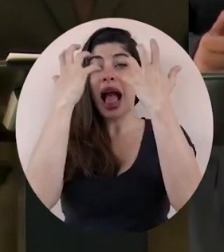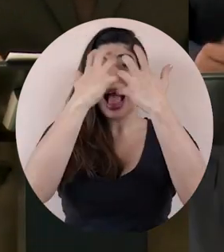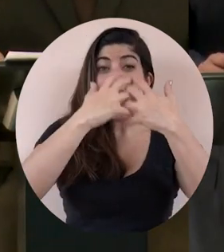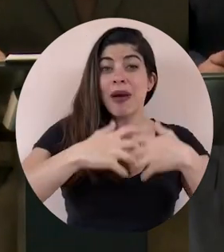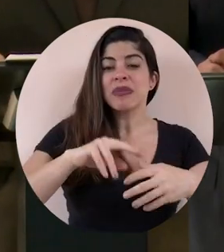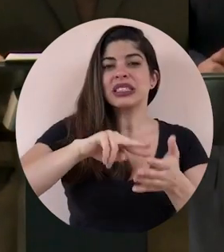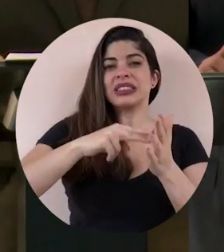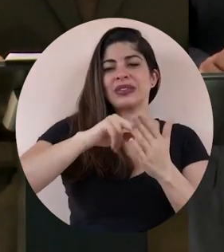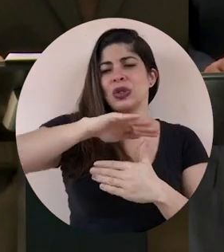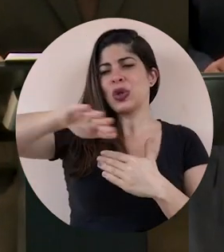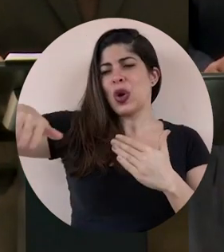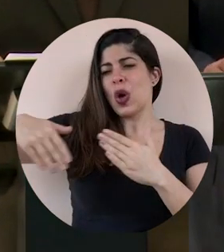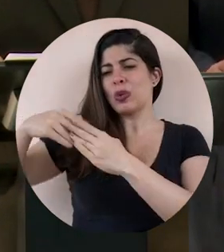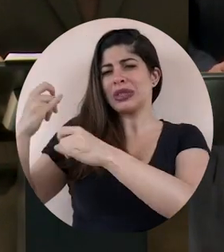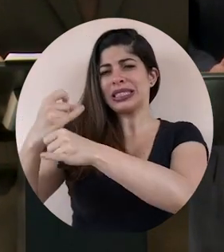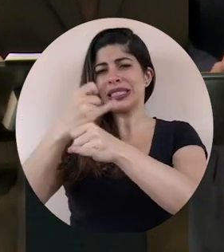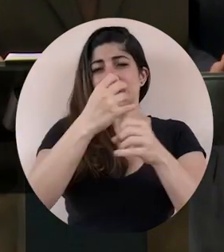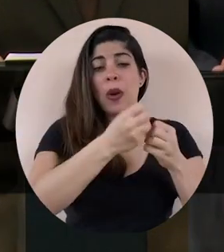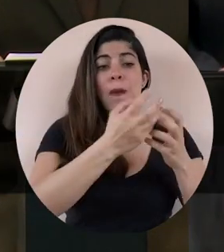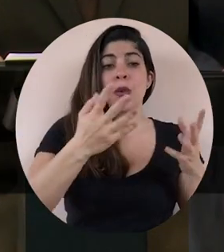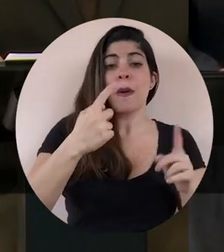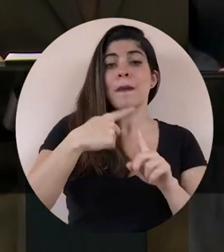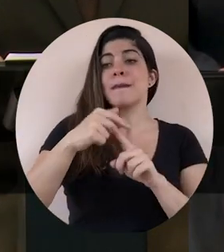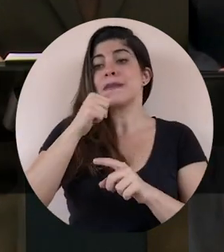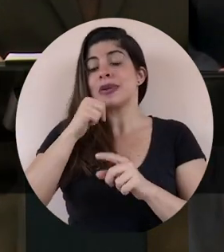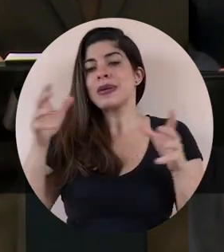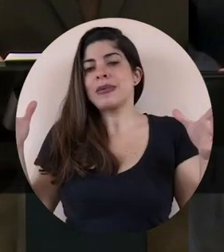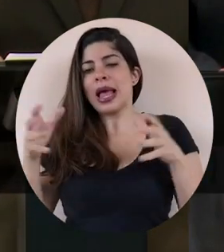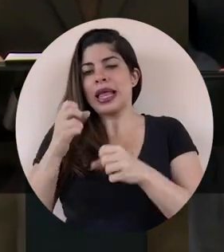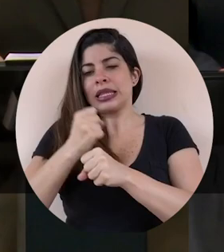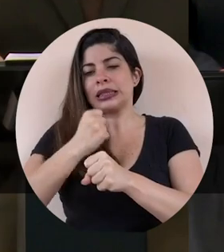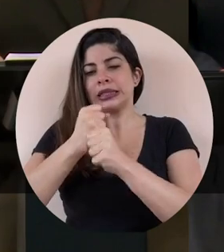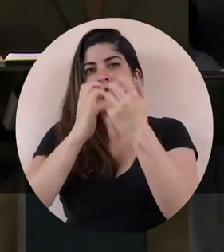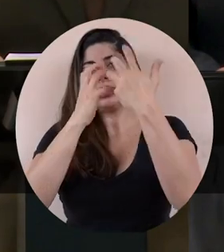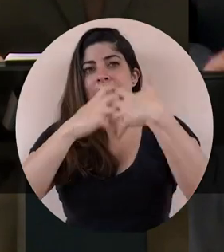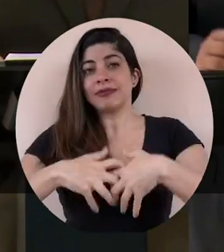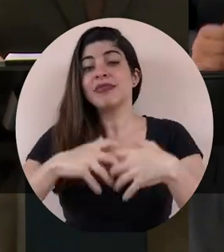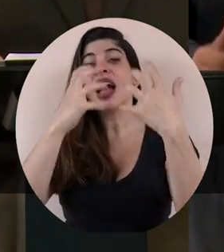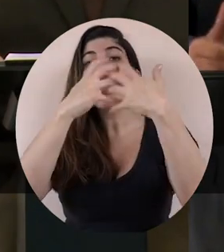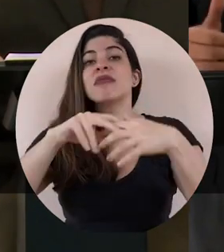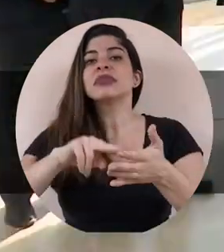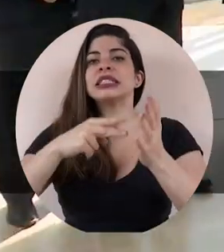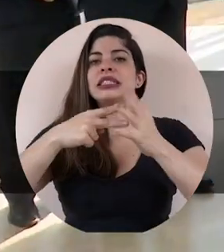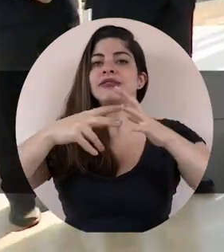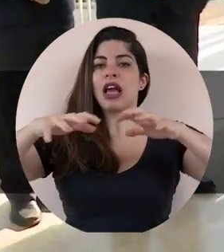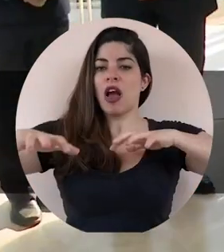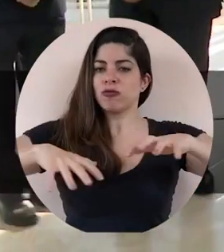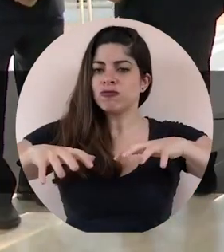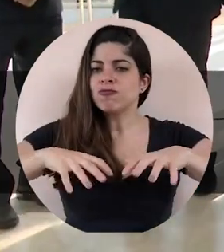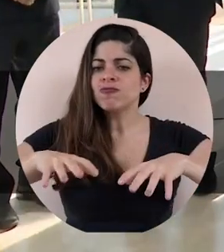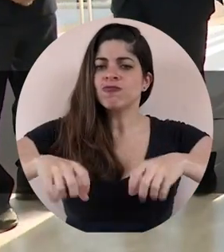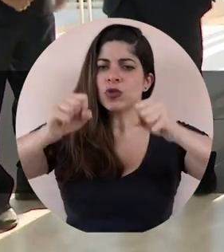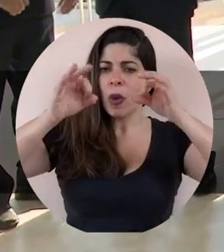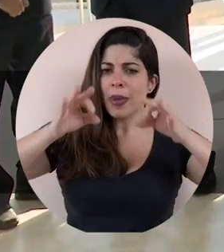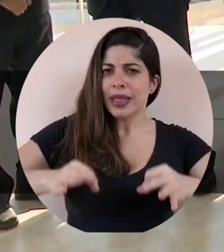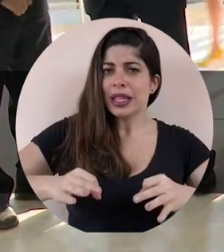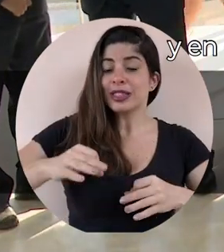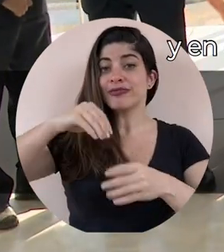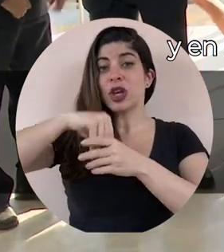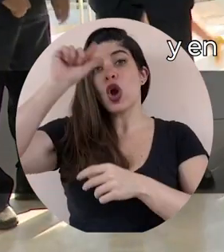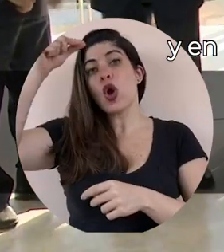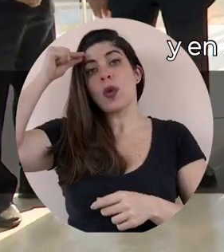implica una estrecha articulación de instituciones públicas y privadas. Adaptarse implica actuar, tomar